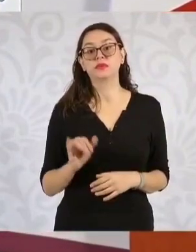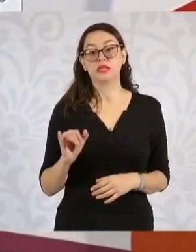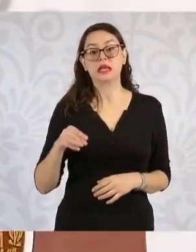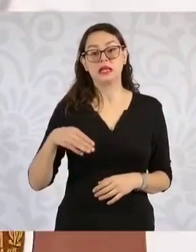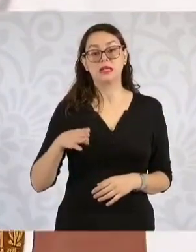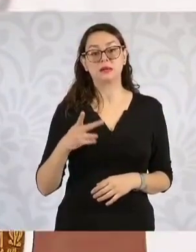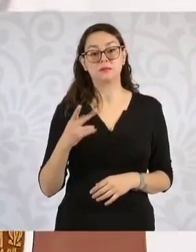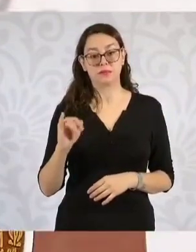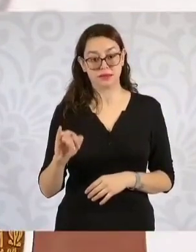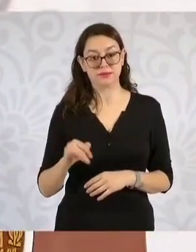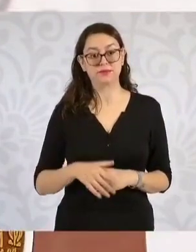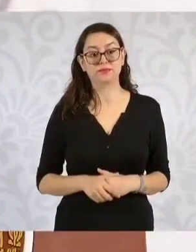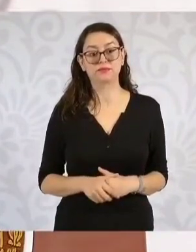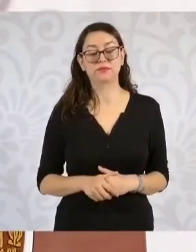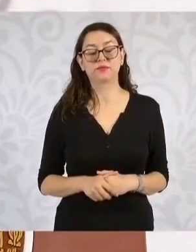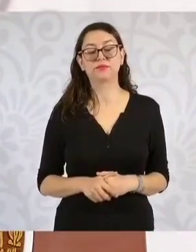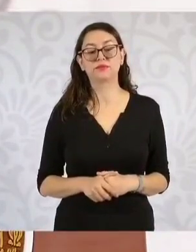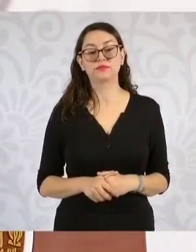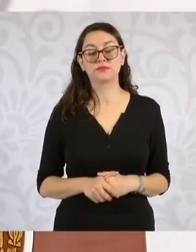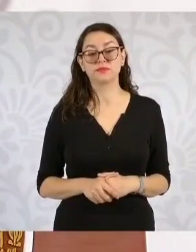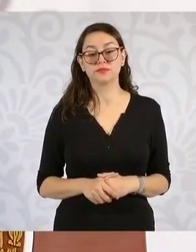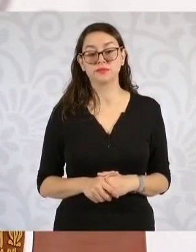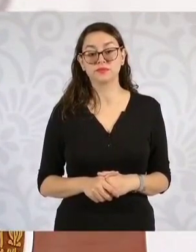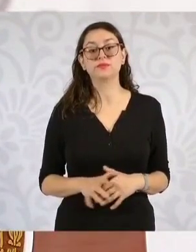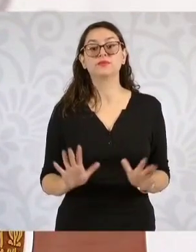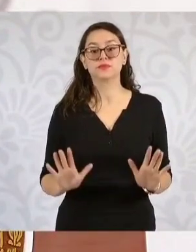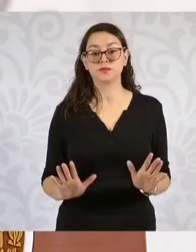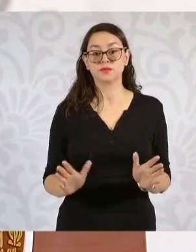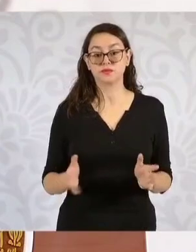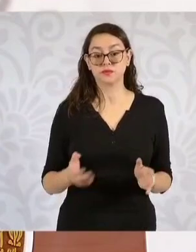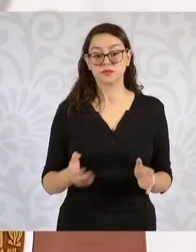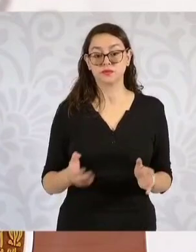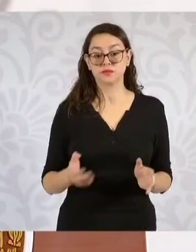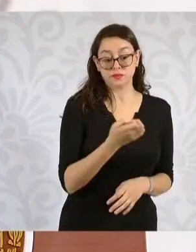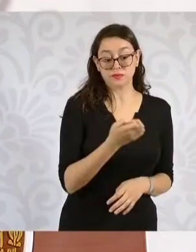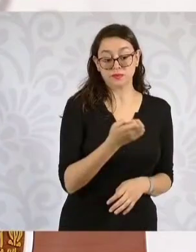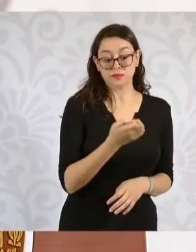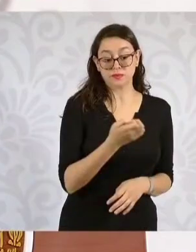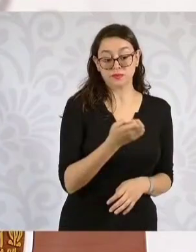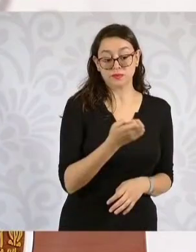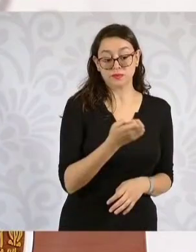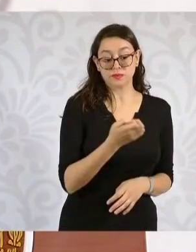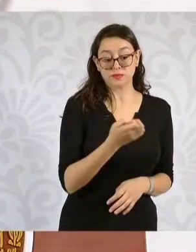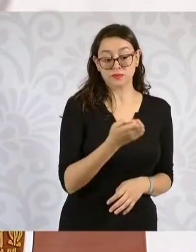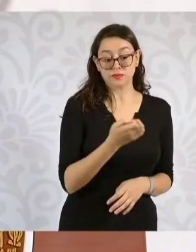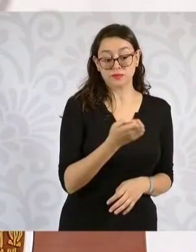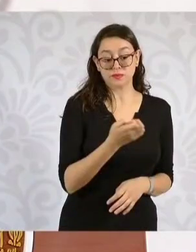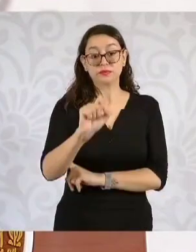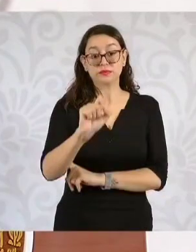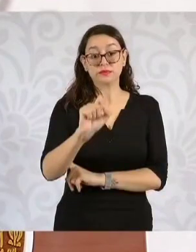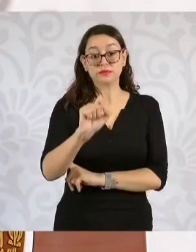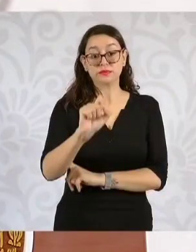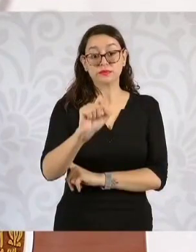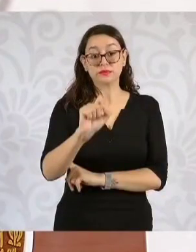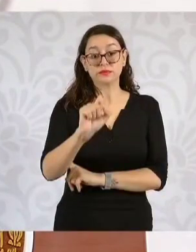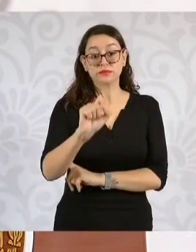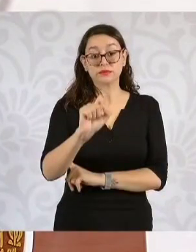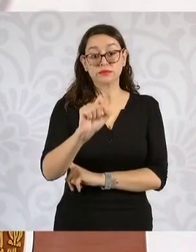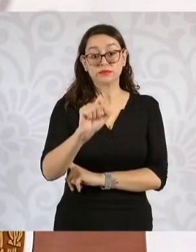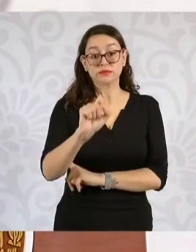De acuerdo con los datos del INPI, en lo que va de enero a septiembre de 2024, se han registrado